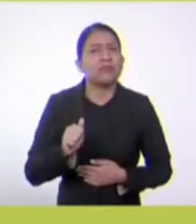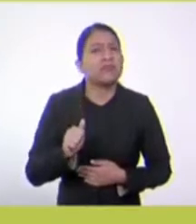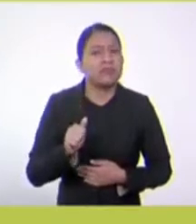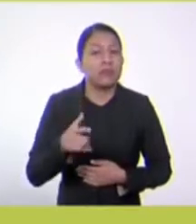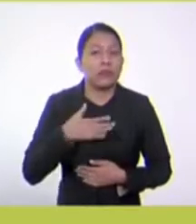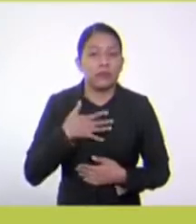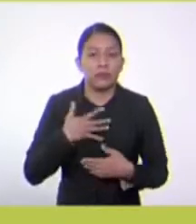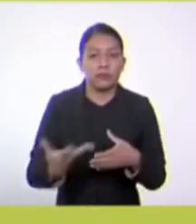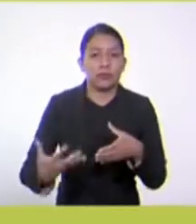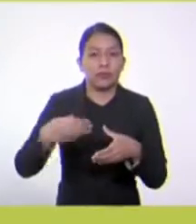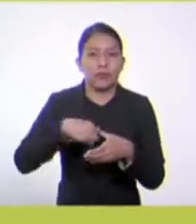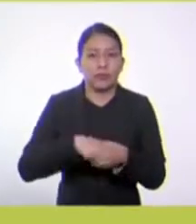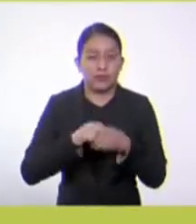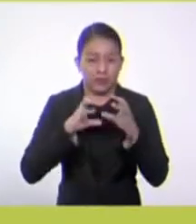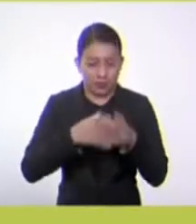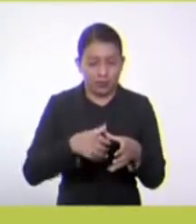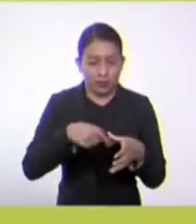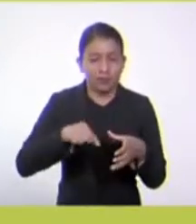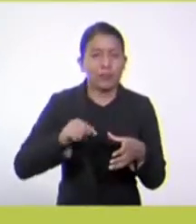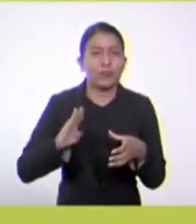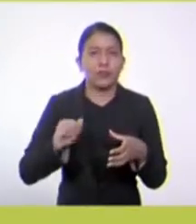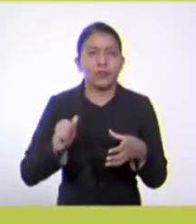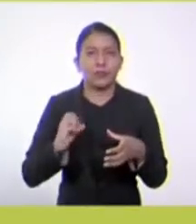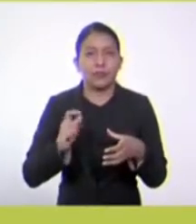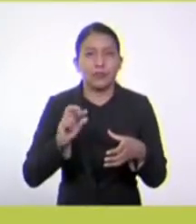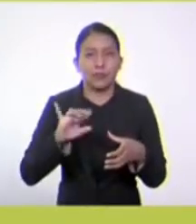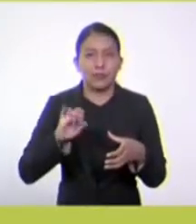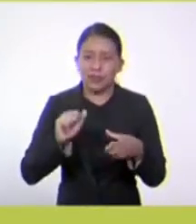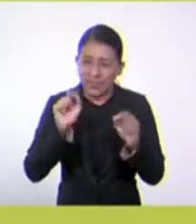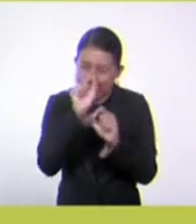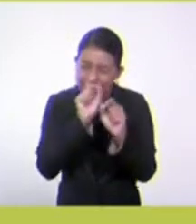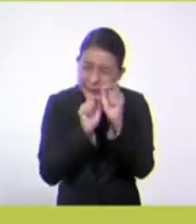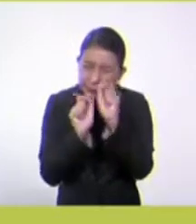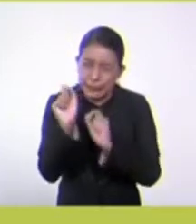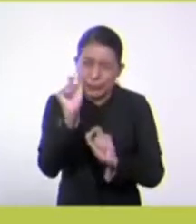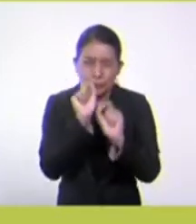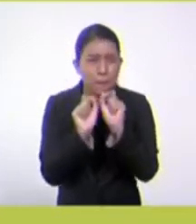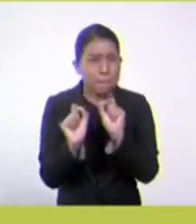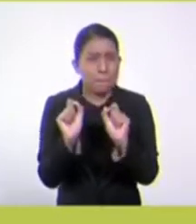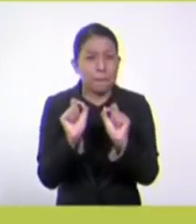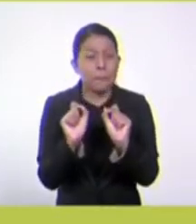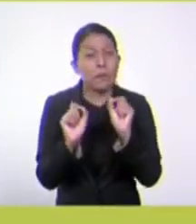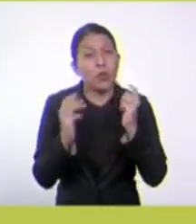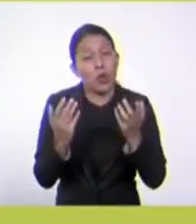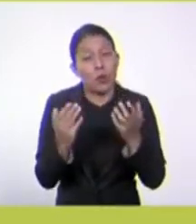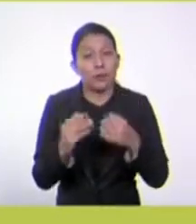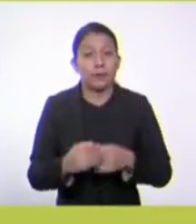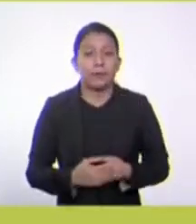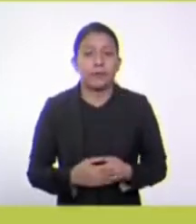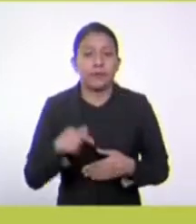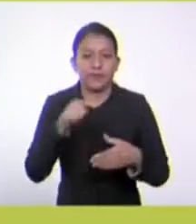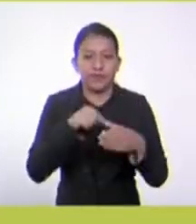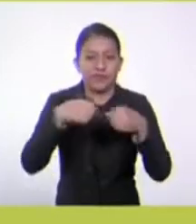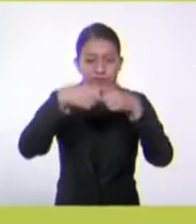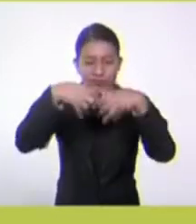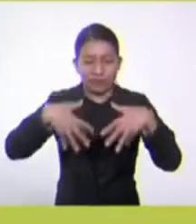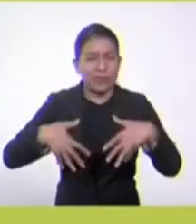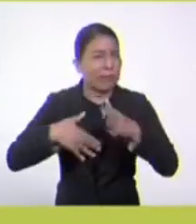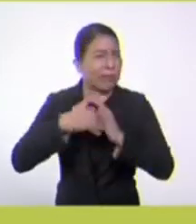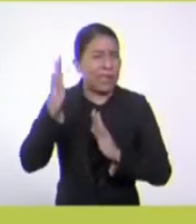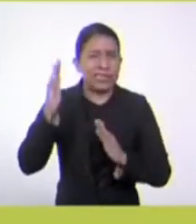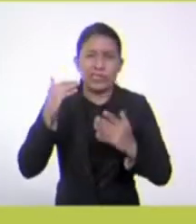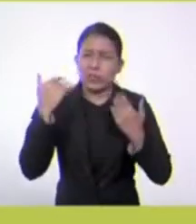incluye el reino bacteria. Sabemos que el dominio bacteria o el reino bacteria son los más